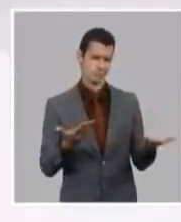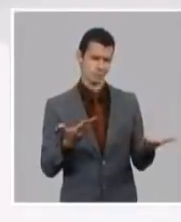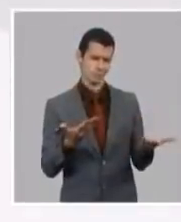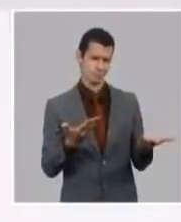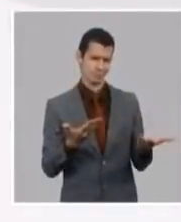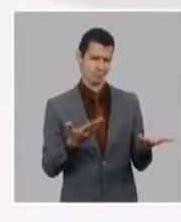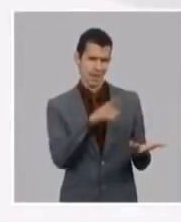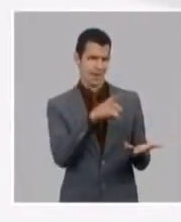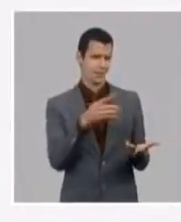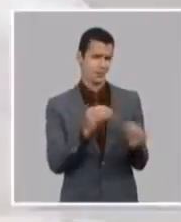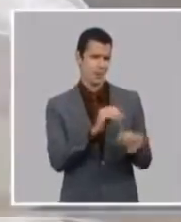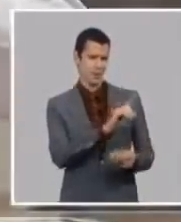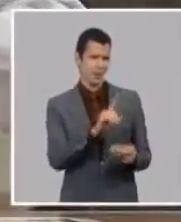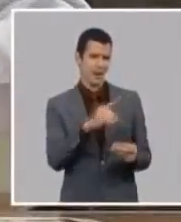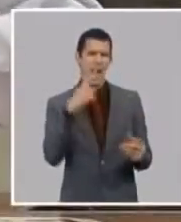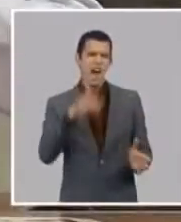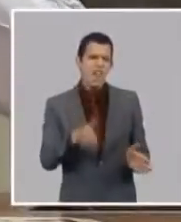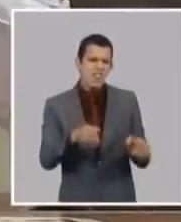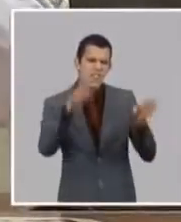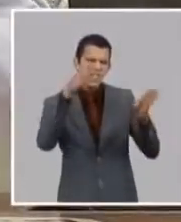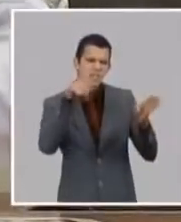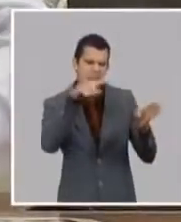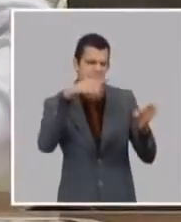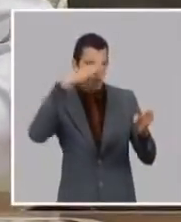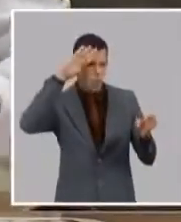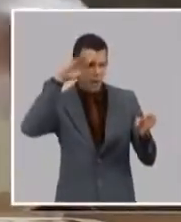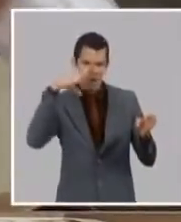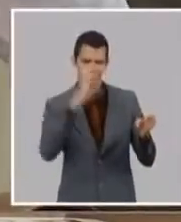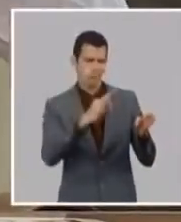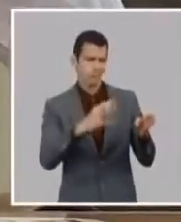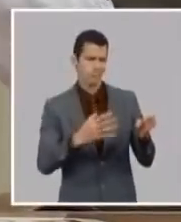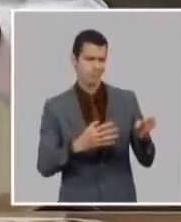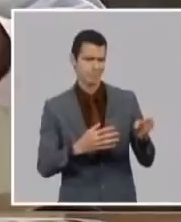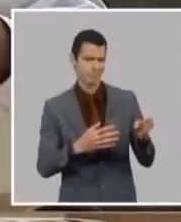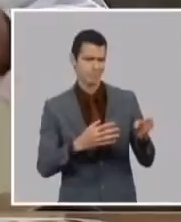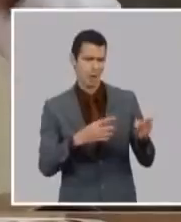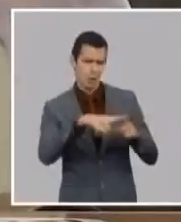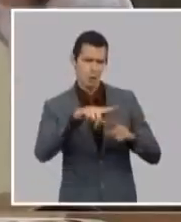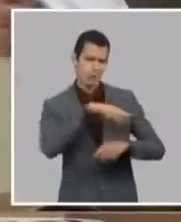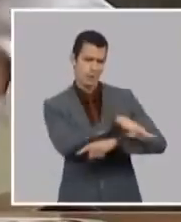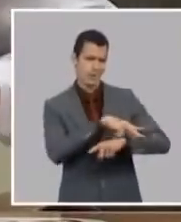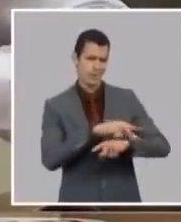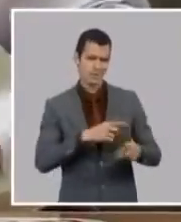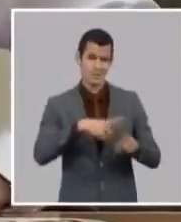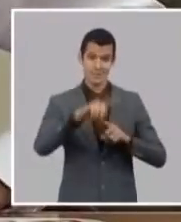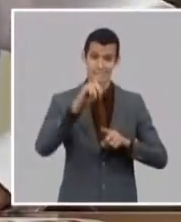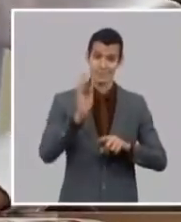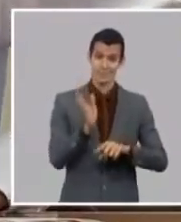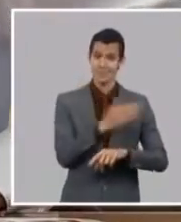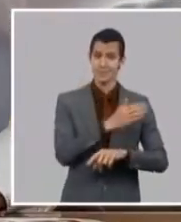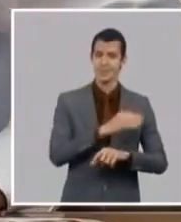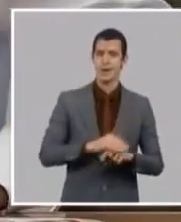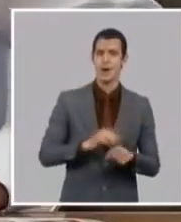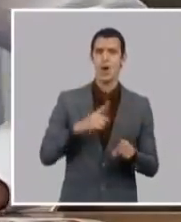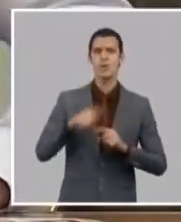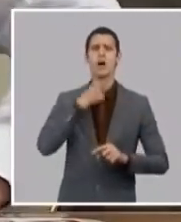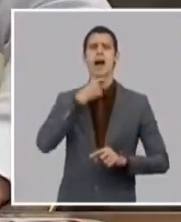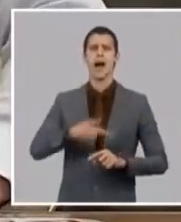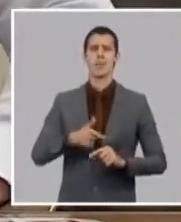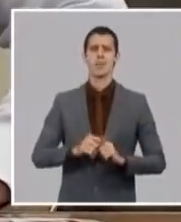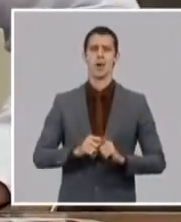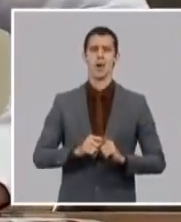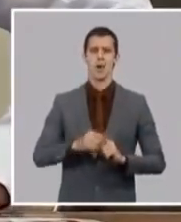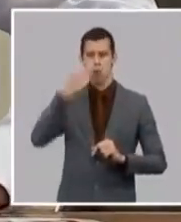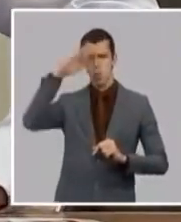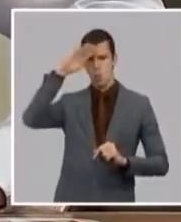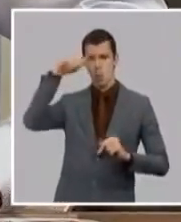cubanos revolucionarios de los que enfrentaron los hechos de los actos nuestros como si fueran las manifestaciones de ellos